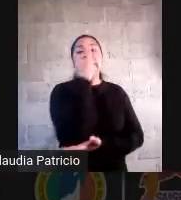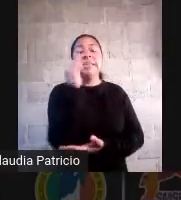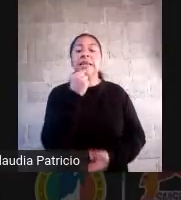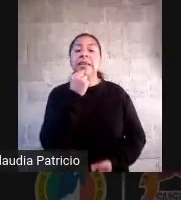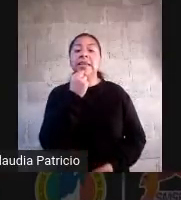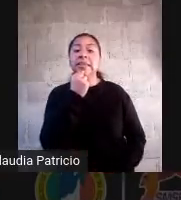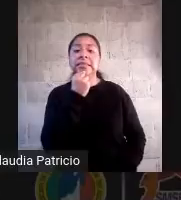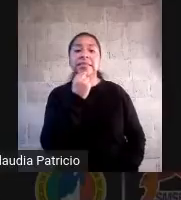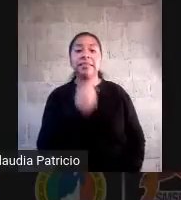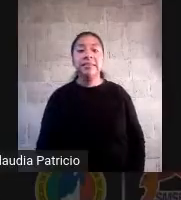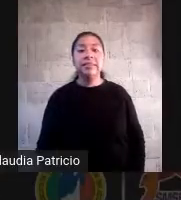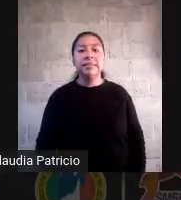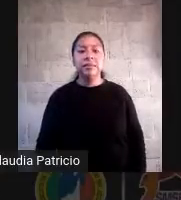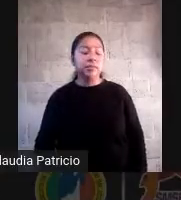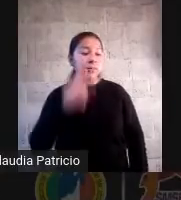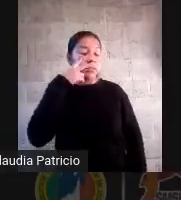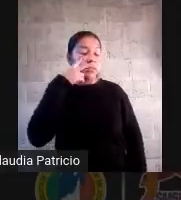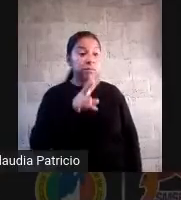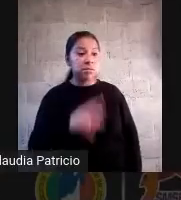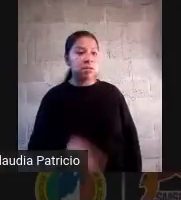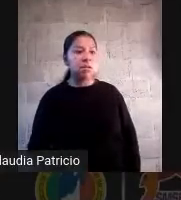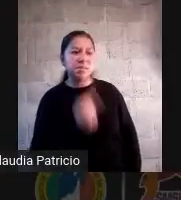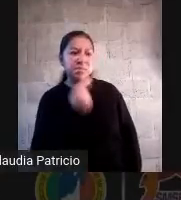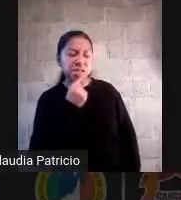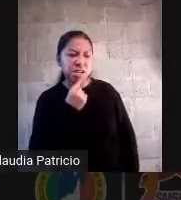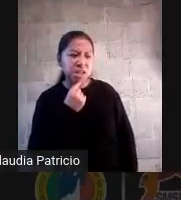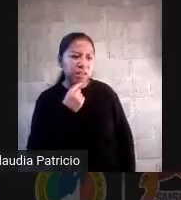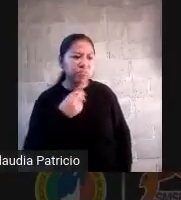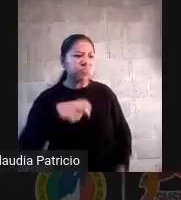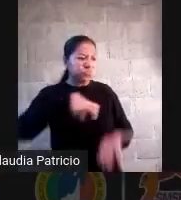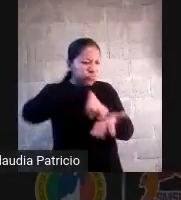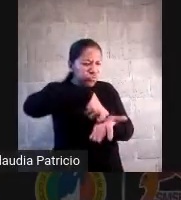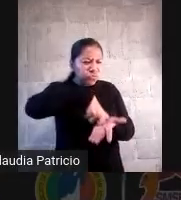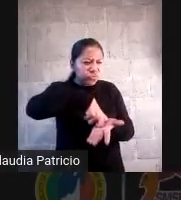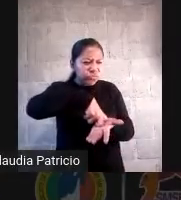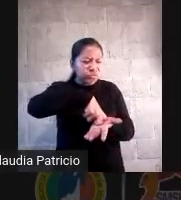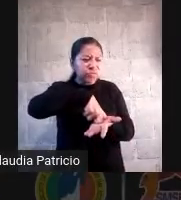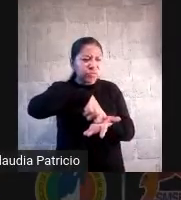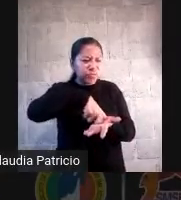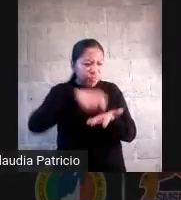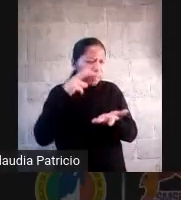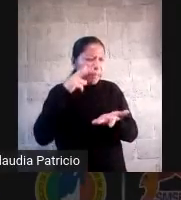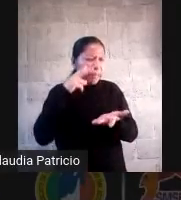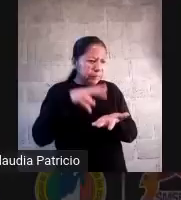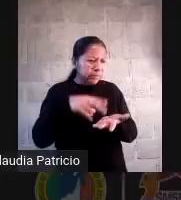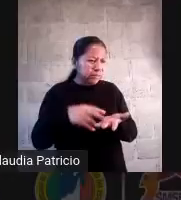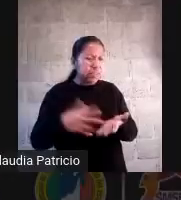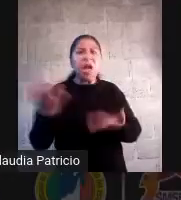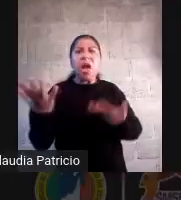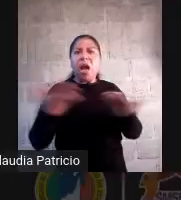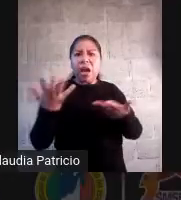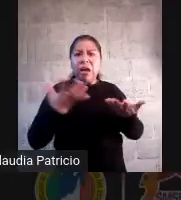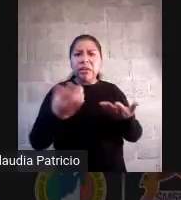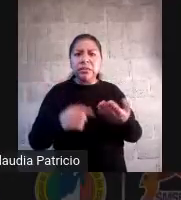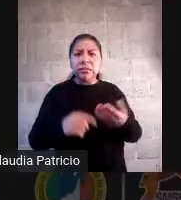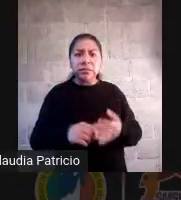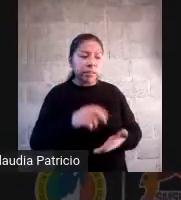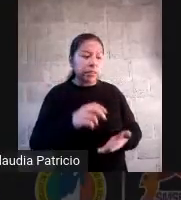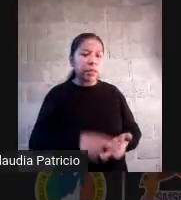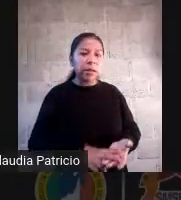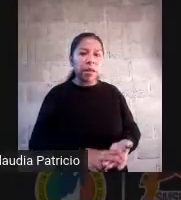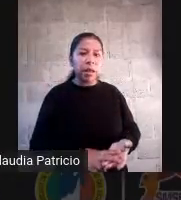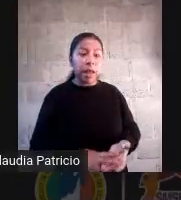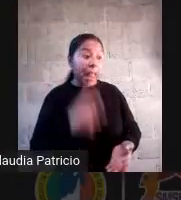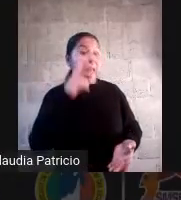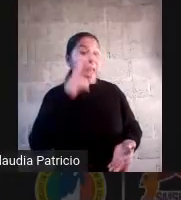cuando ves al niño arrodillado en el suelo viendo que estás viendo es que estoy siguiendo la hormiguita a dónde está